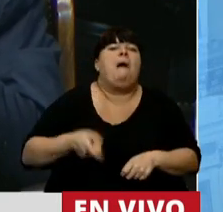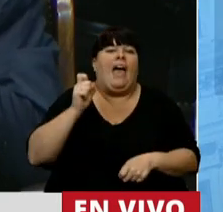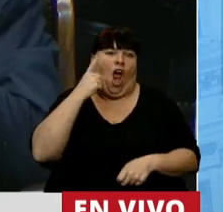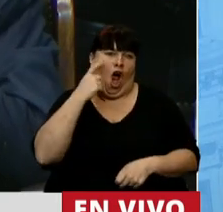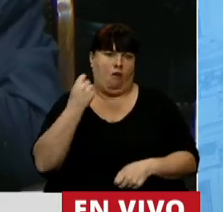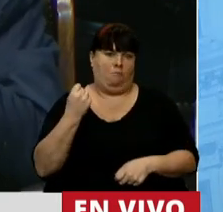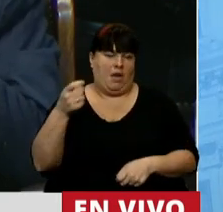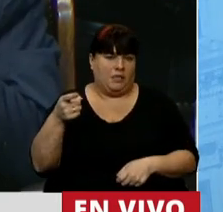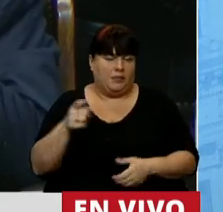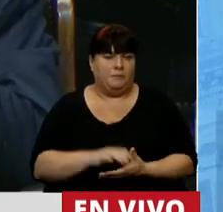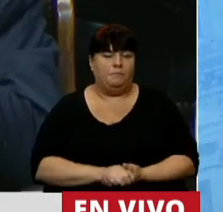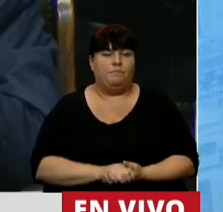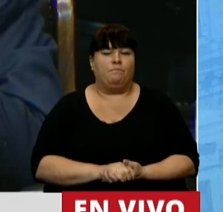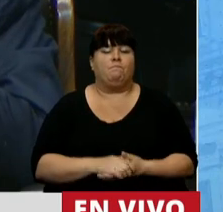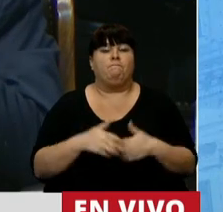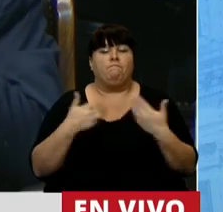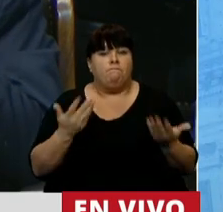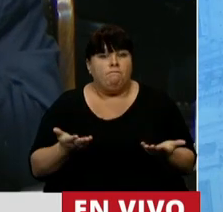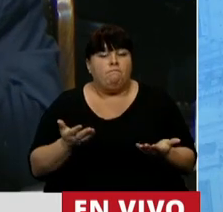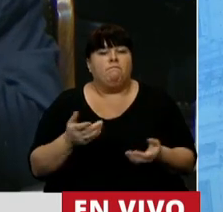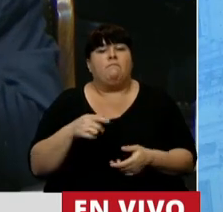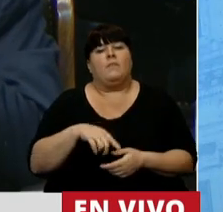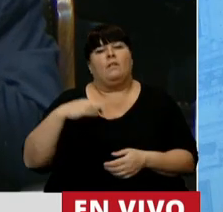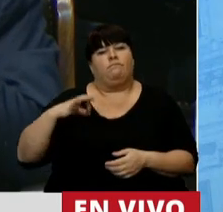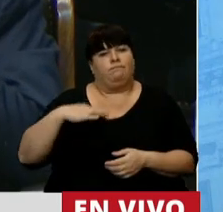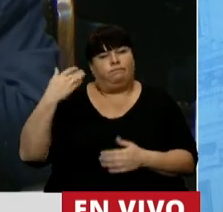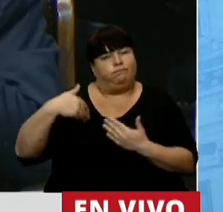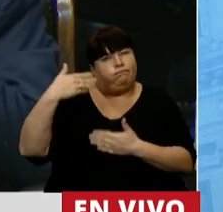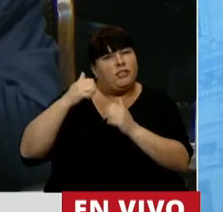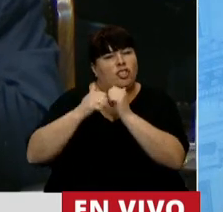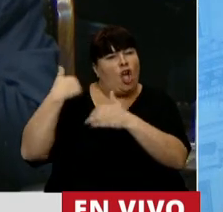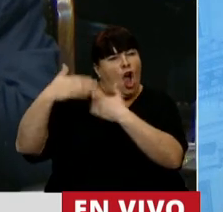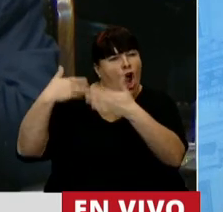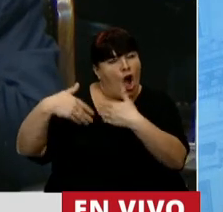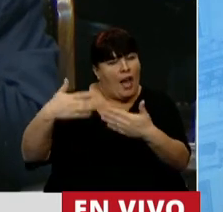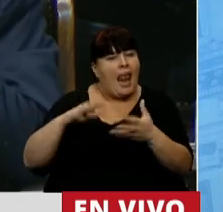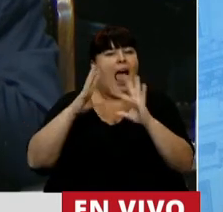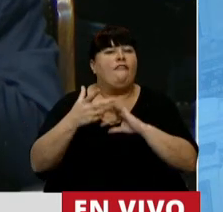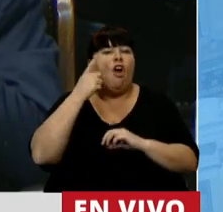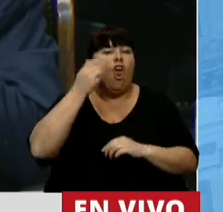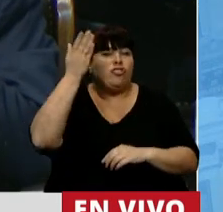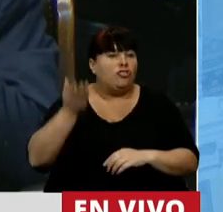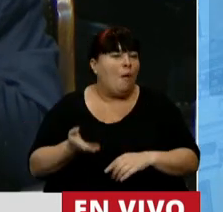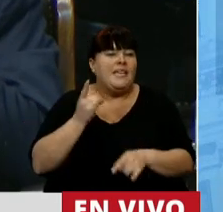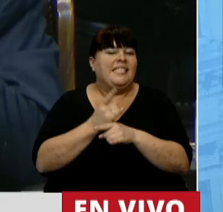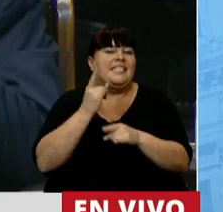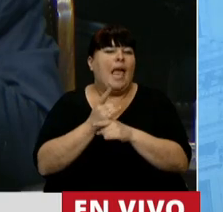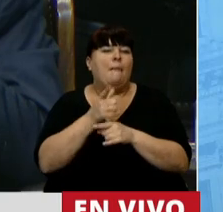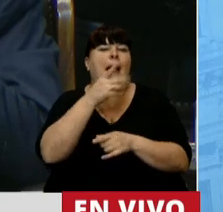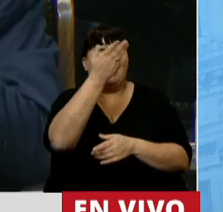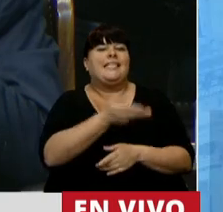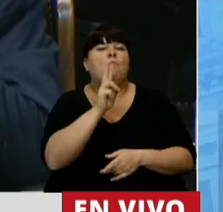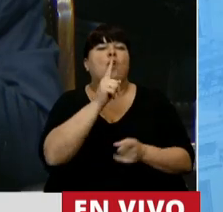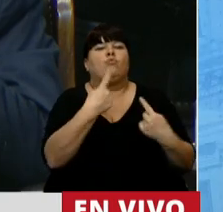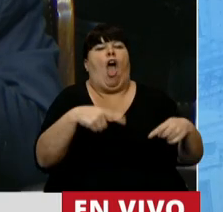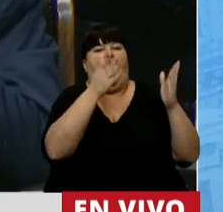hombres. En efecto, a lo largo de la historia, la actitud de los hombres ha sido la de cosificar